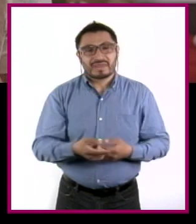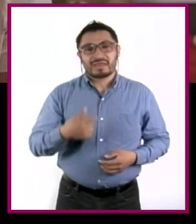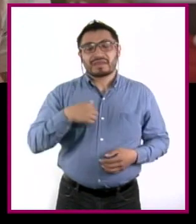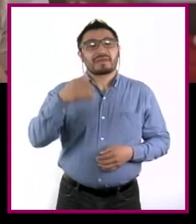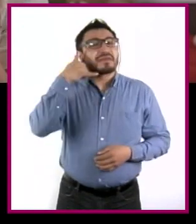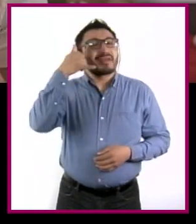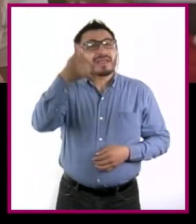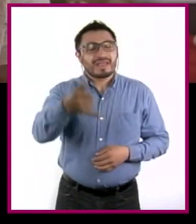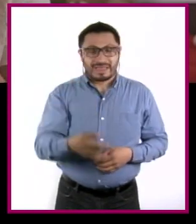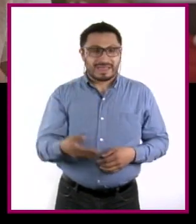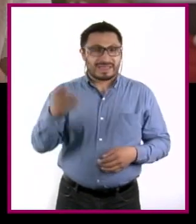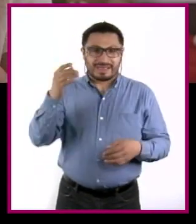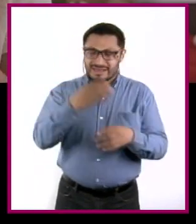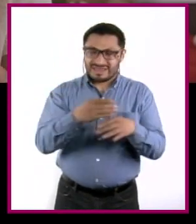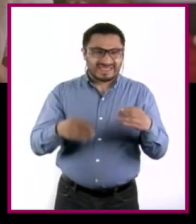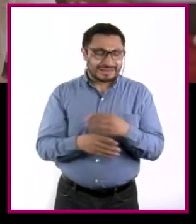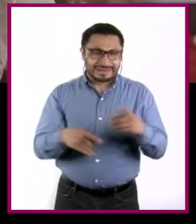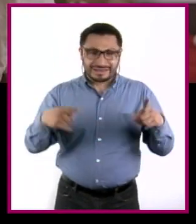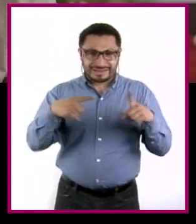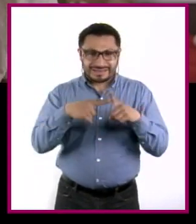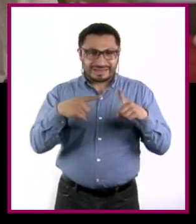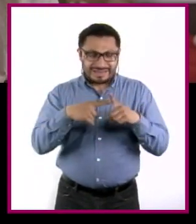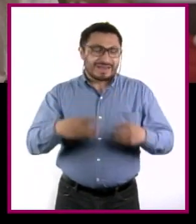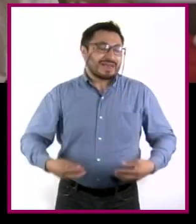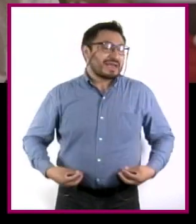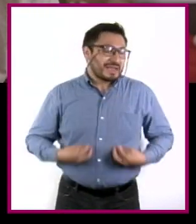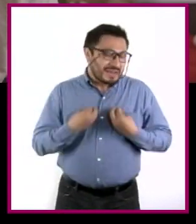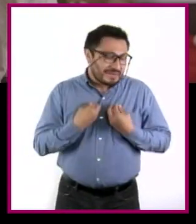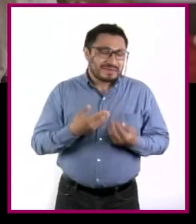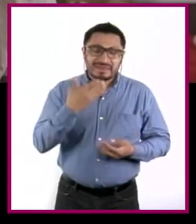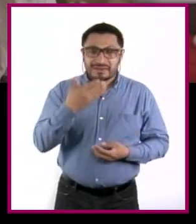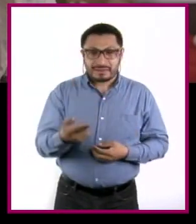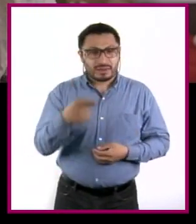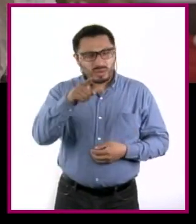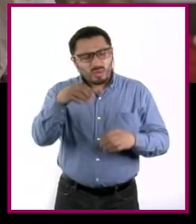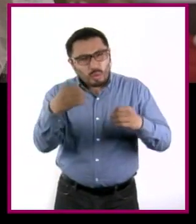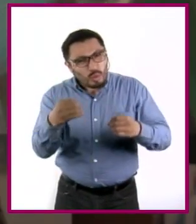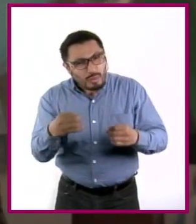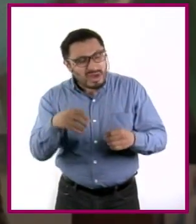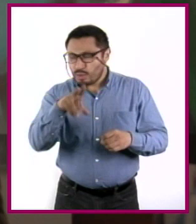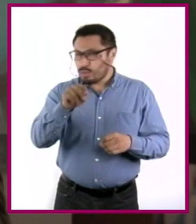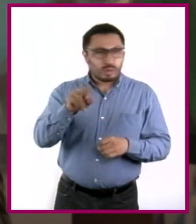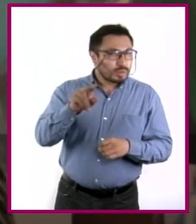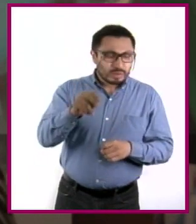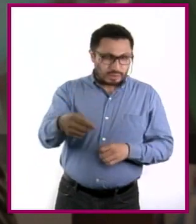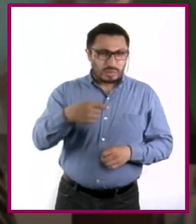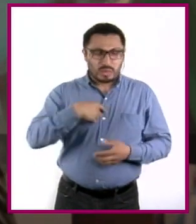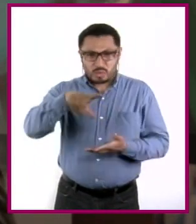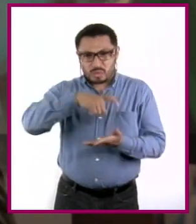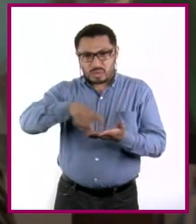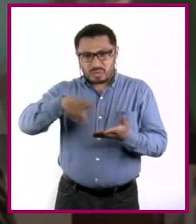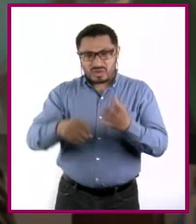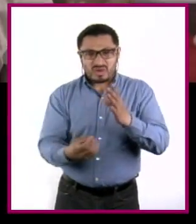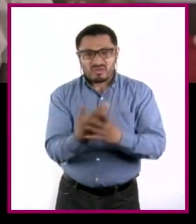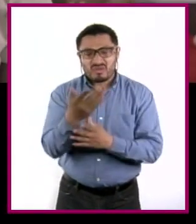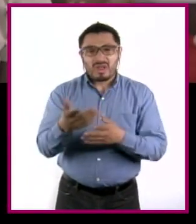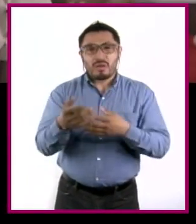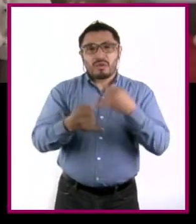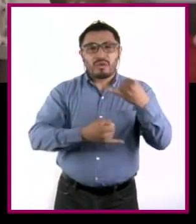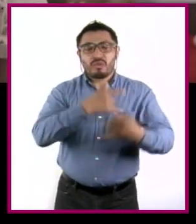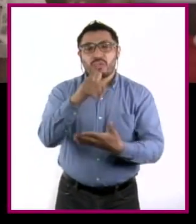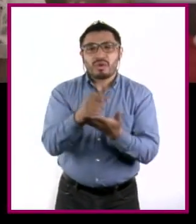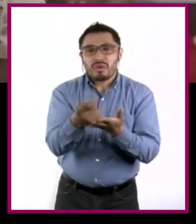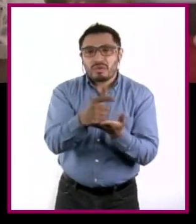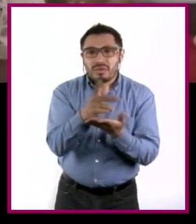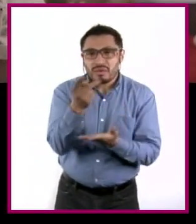para ver unas cosas de mi tarea de vida productiva. ¿Estás muy ocupado? No, para nada. Estoy comprando una nueva consola de video y